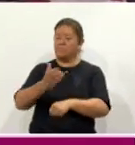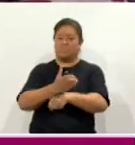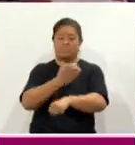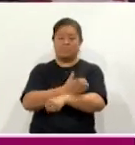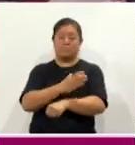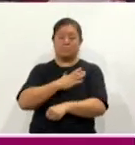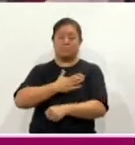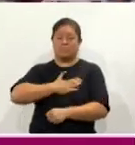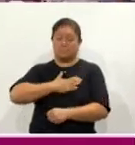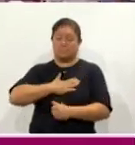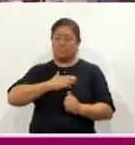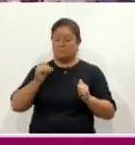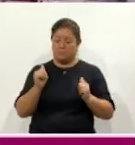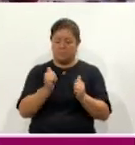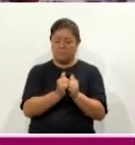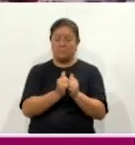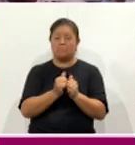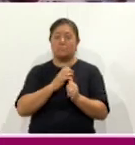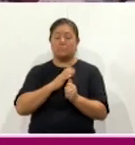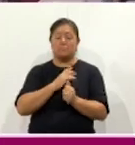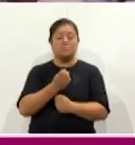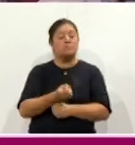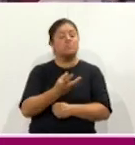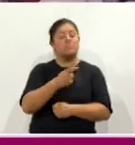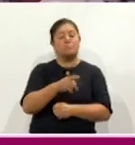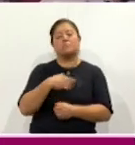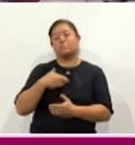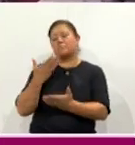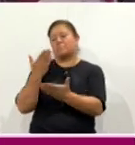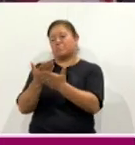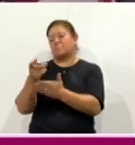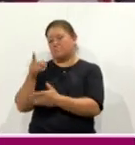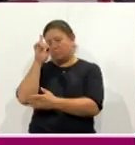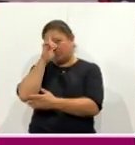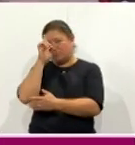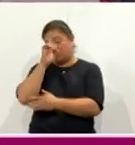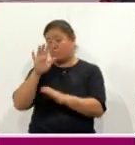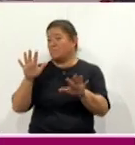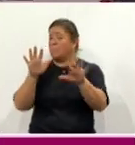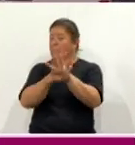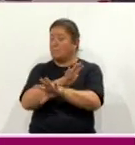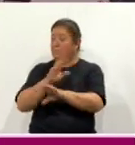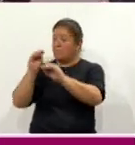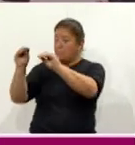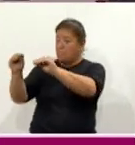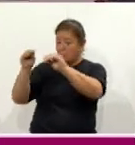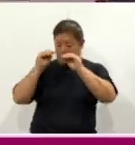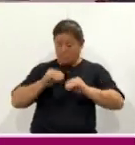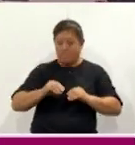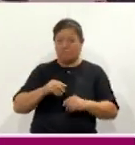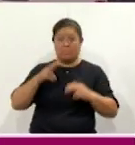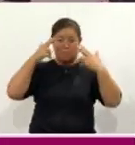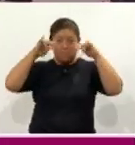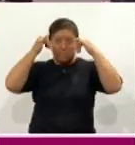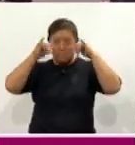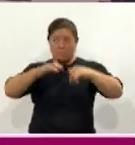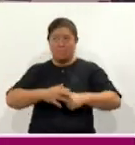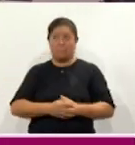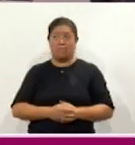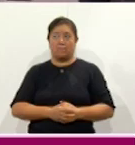estar con nosotros haciendo el recuento, por eso se hizo la petición al Consejo General que se cambiara la sede, ya que Huamantla, pues ya